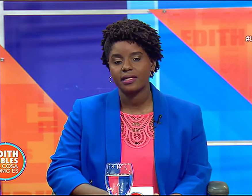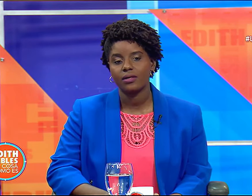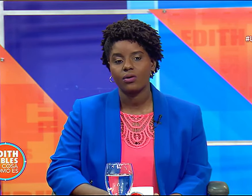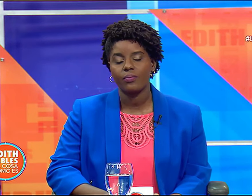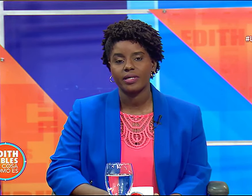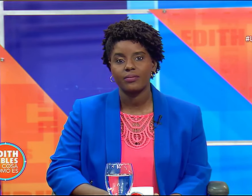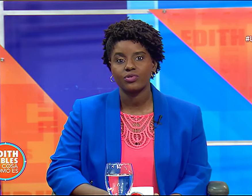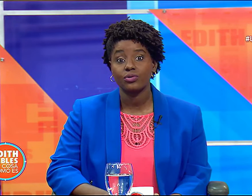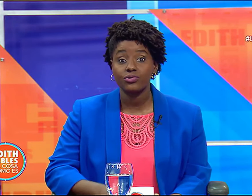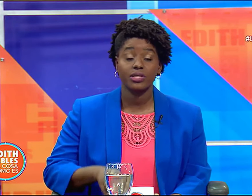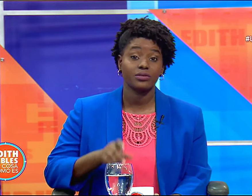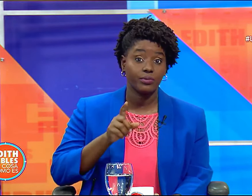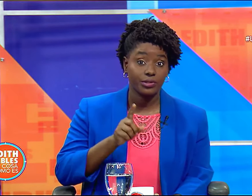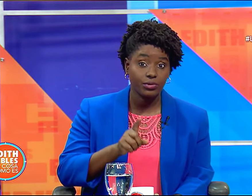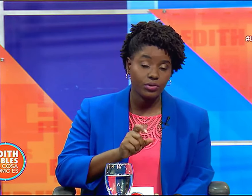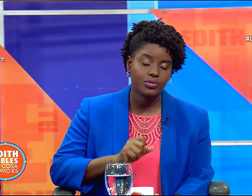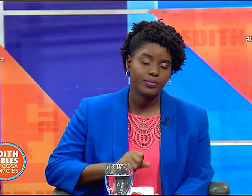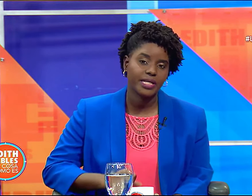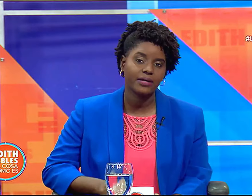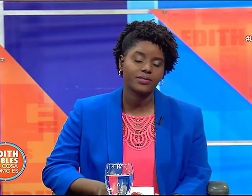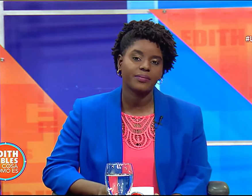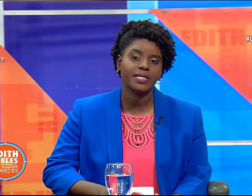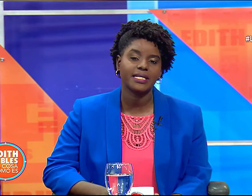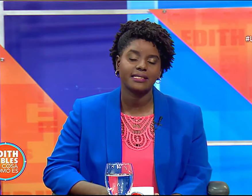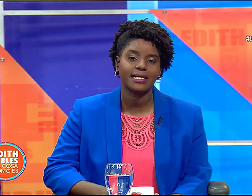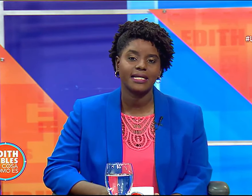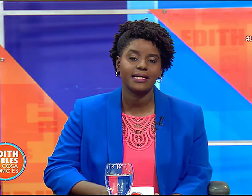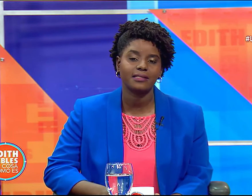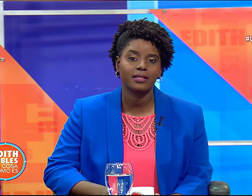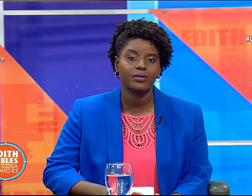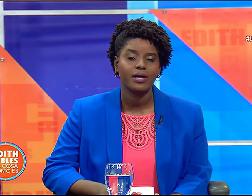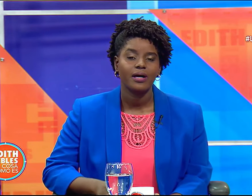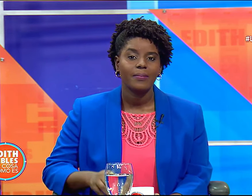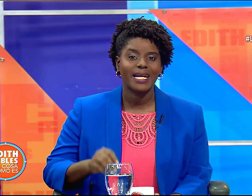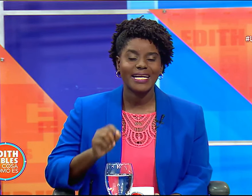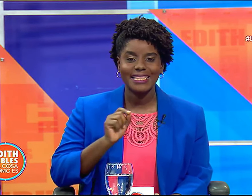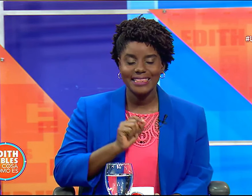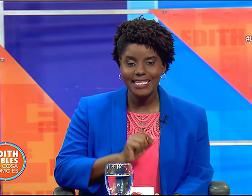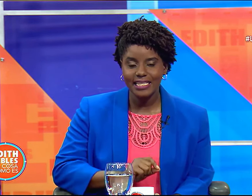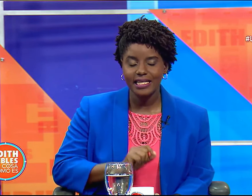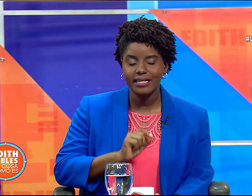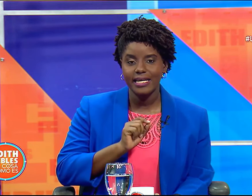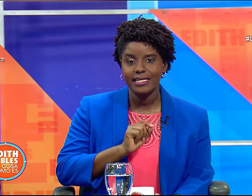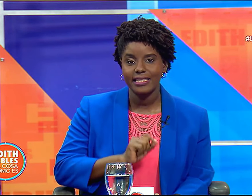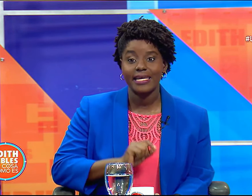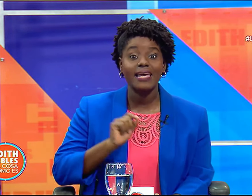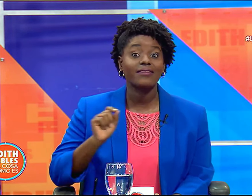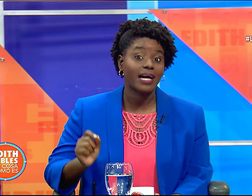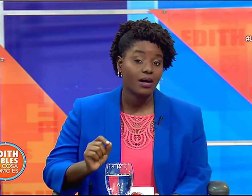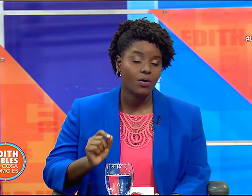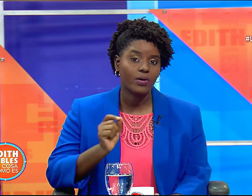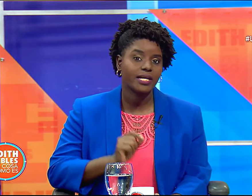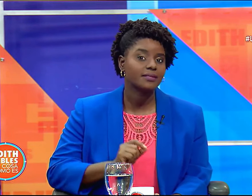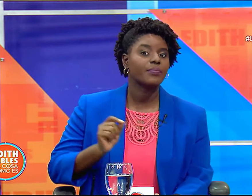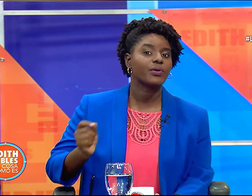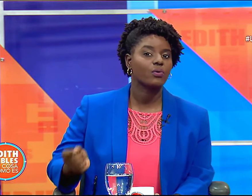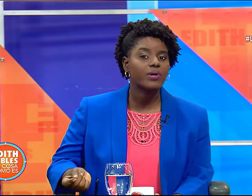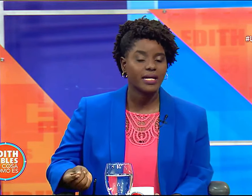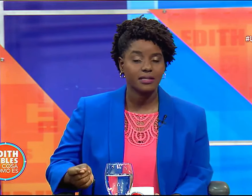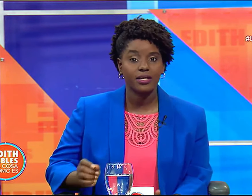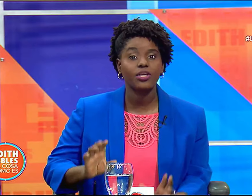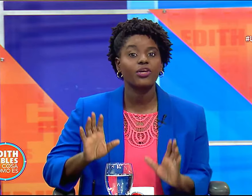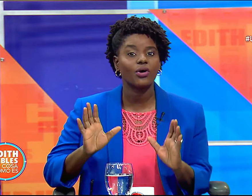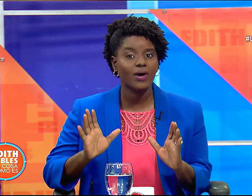importante que lo compartamos con ustedes, sobre todo los dominicanos también que están en el exterior, para que entiendan de qué va o qué se